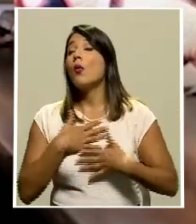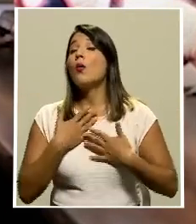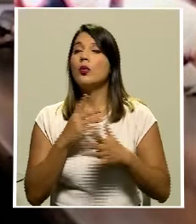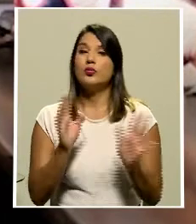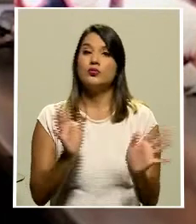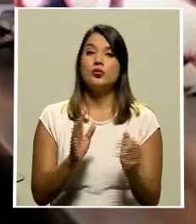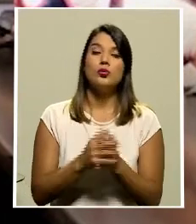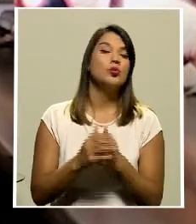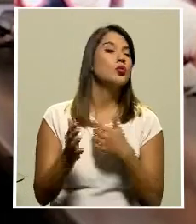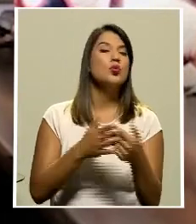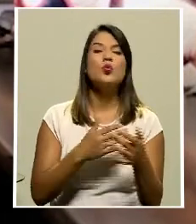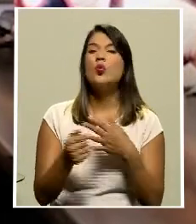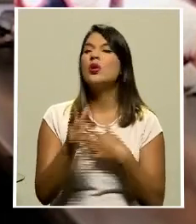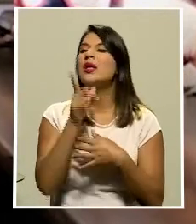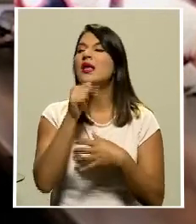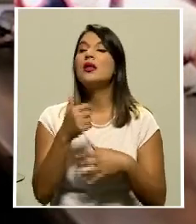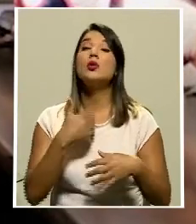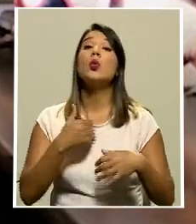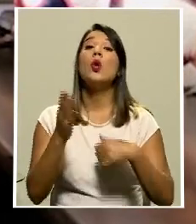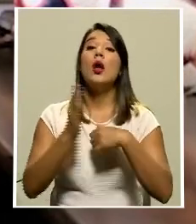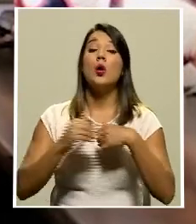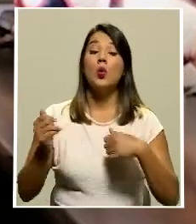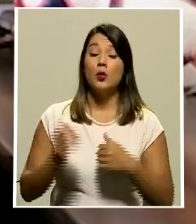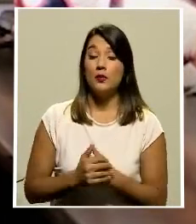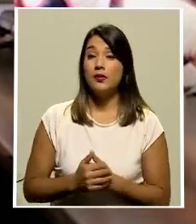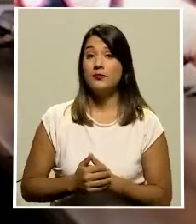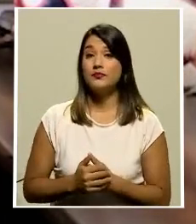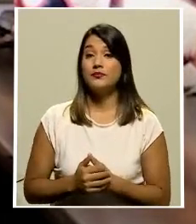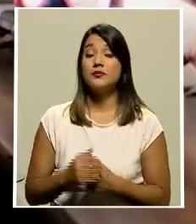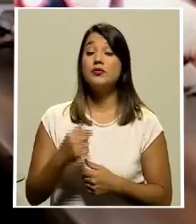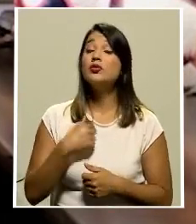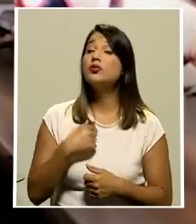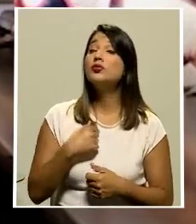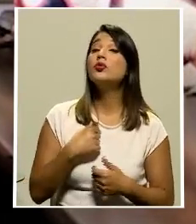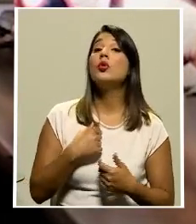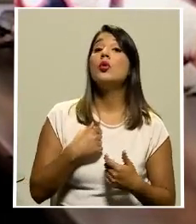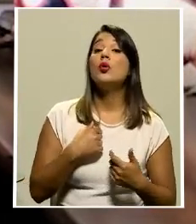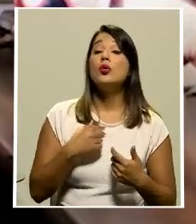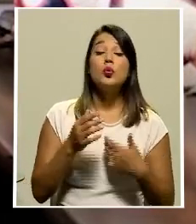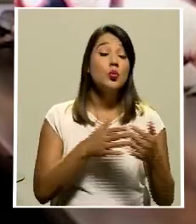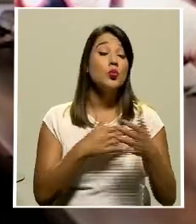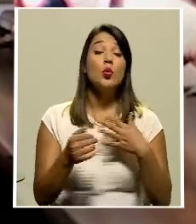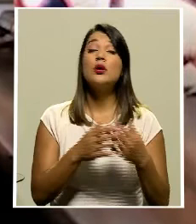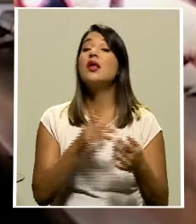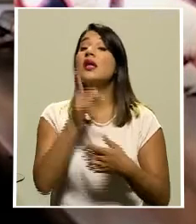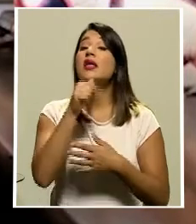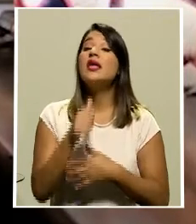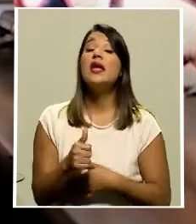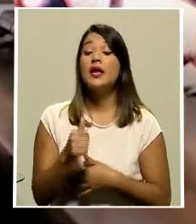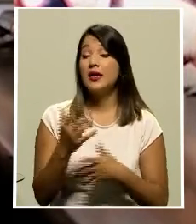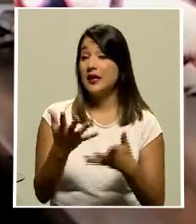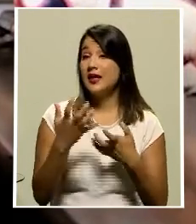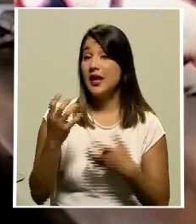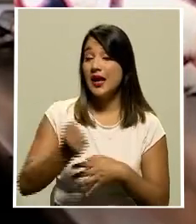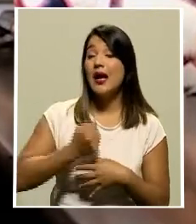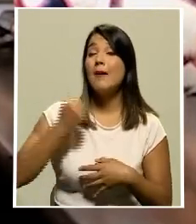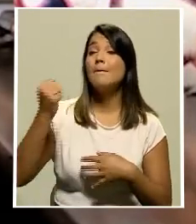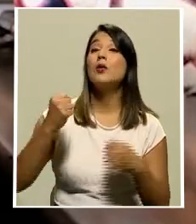Independientemente de quién haya quedado campeón el día de ayer independiente de quién quedó campeón en el torneo